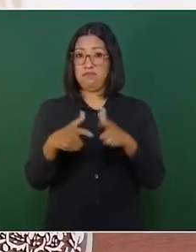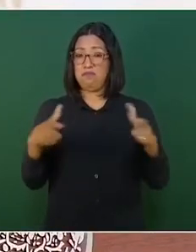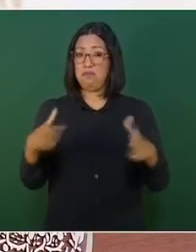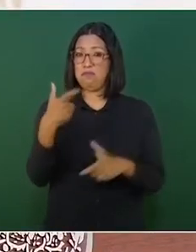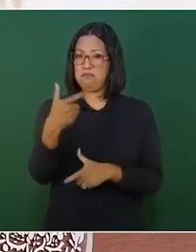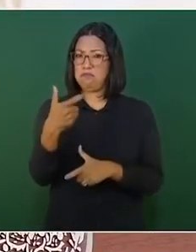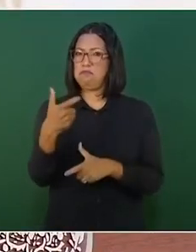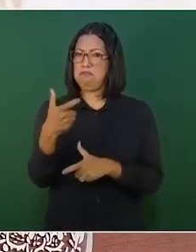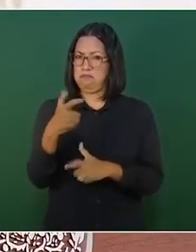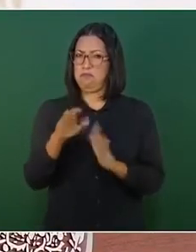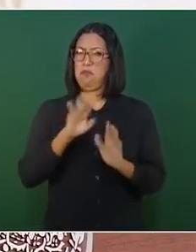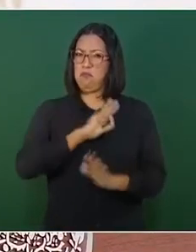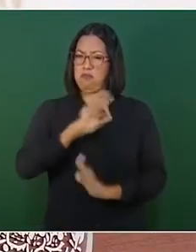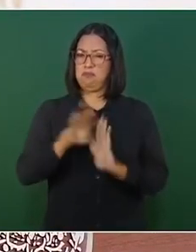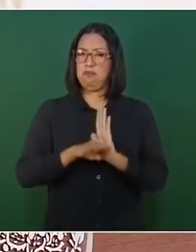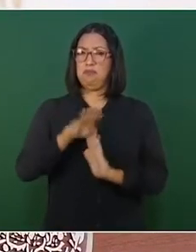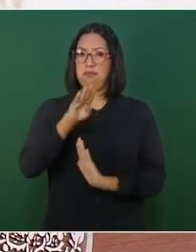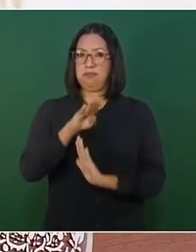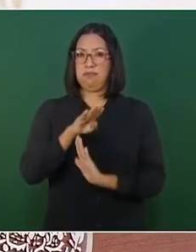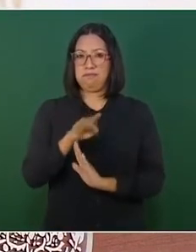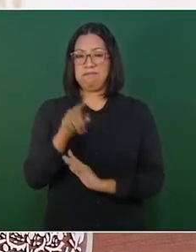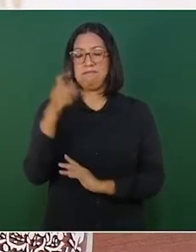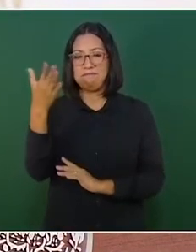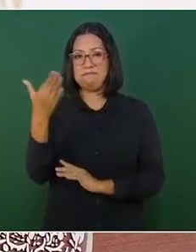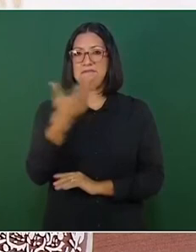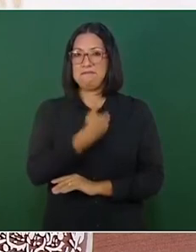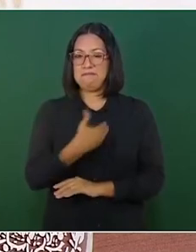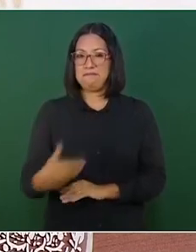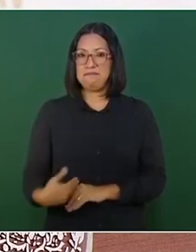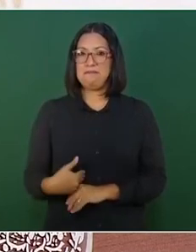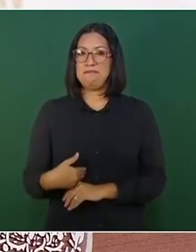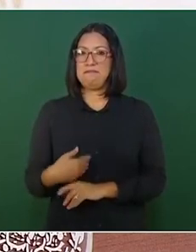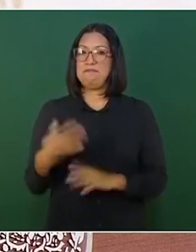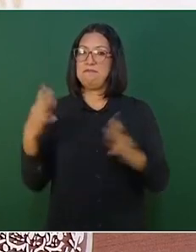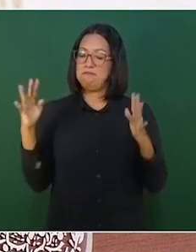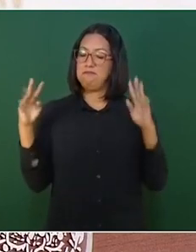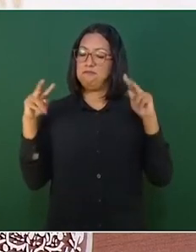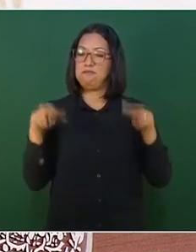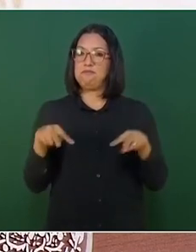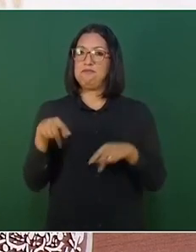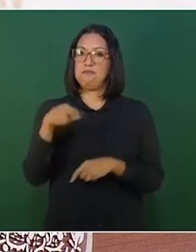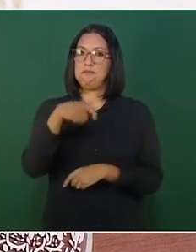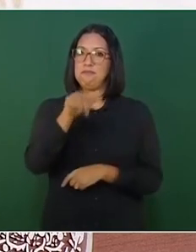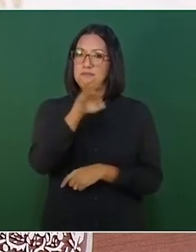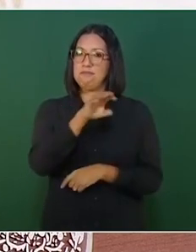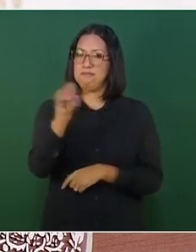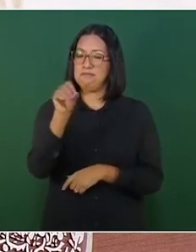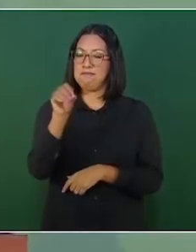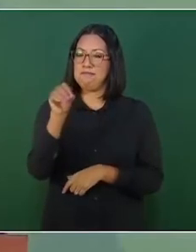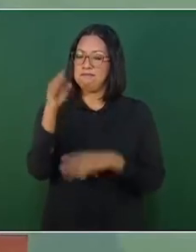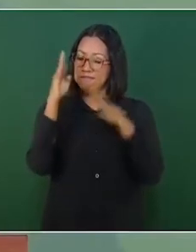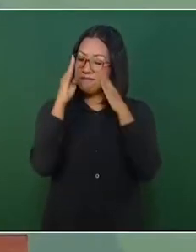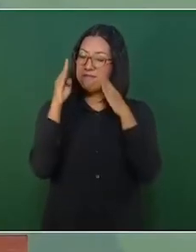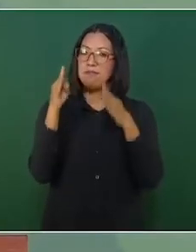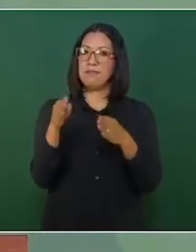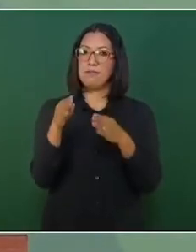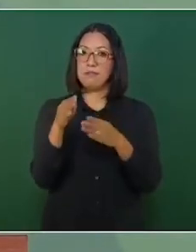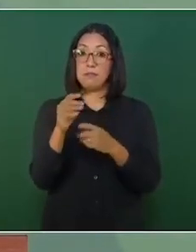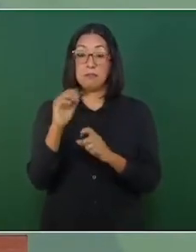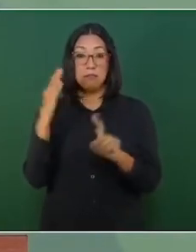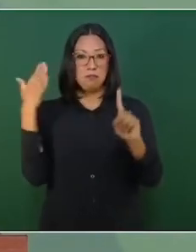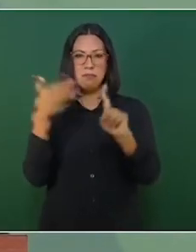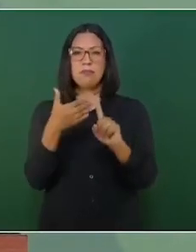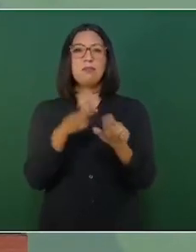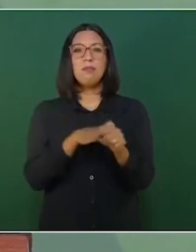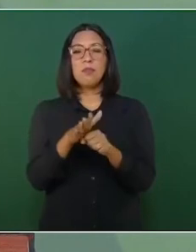y social, y sobre todo por voltear los ojos hacia quienes más lo necesitan. El objetivo, reducir las